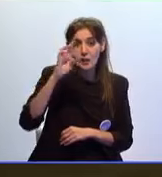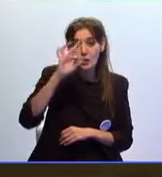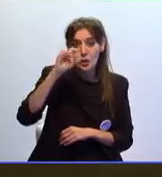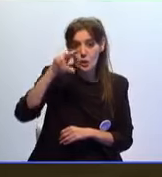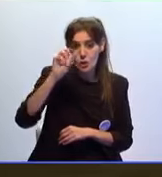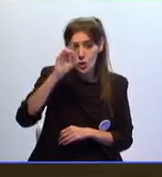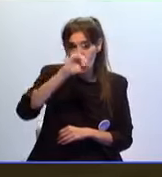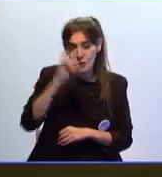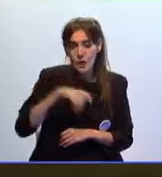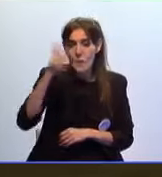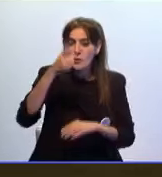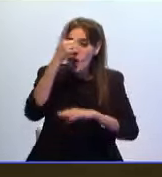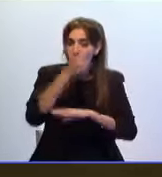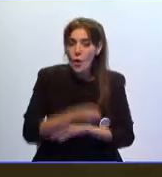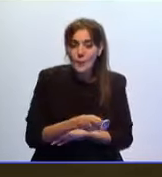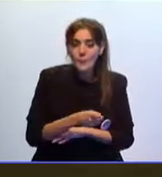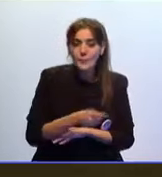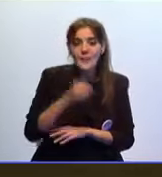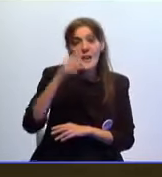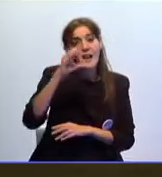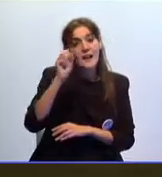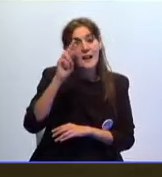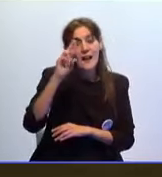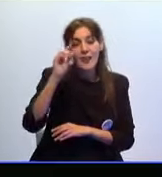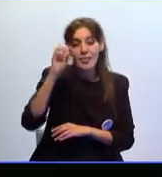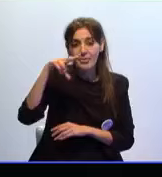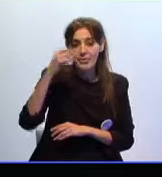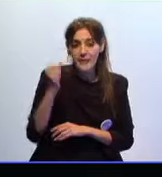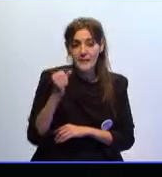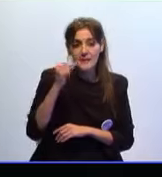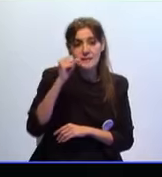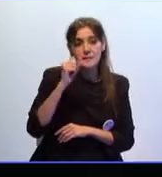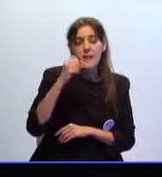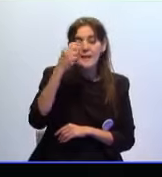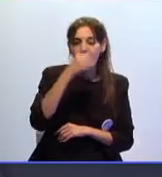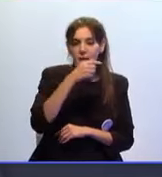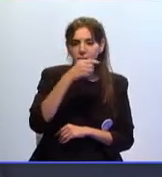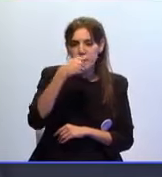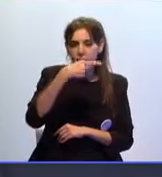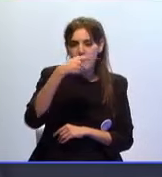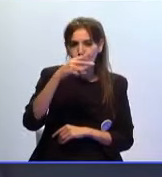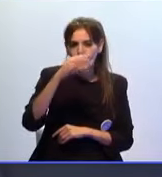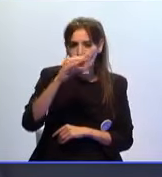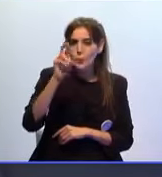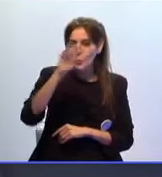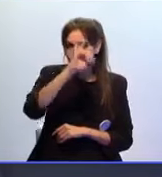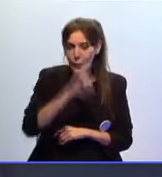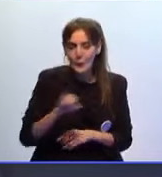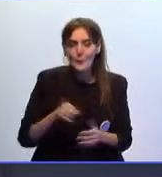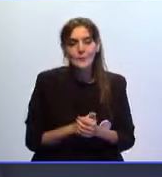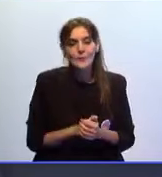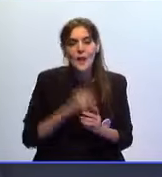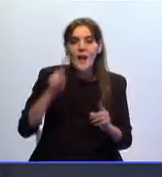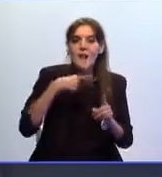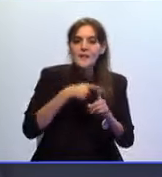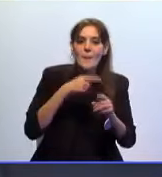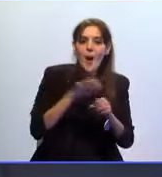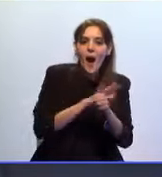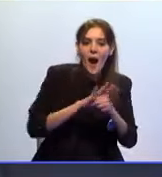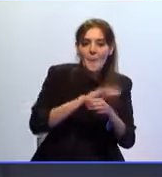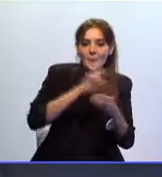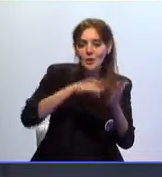o directivos como Alberto Cárdenas CEO de Health Group. Y también en el ámbito